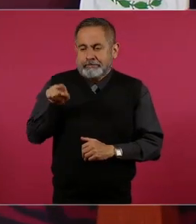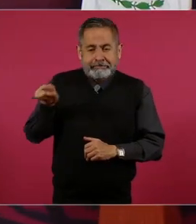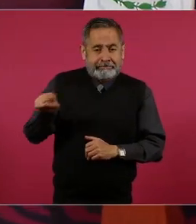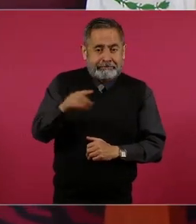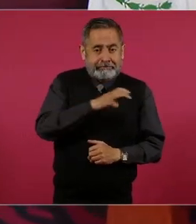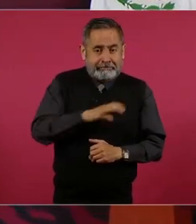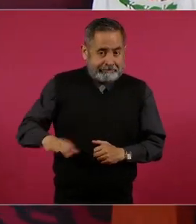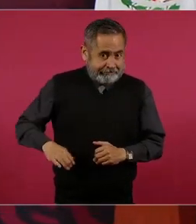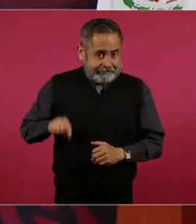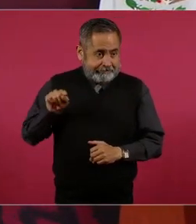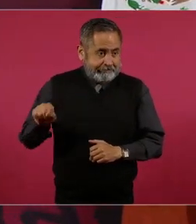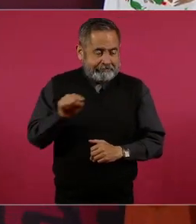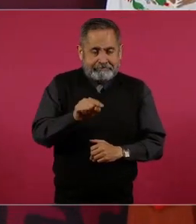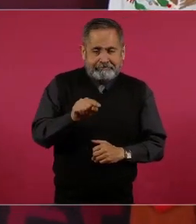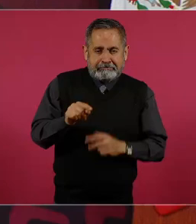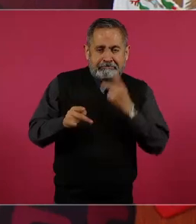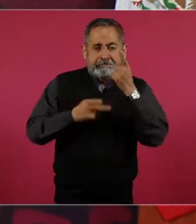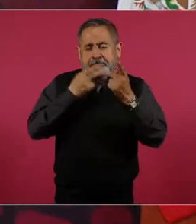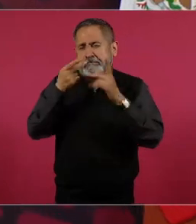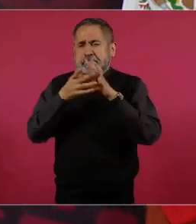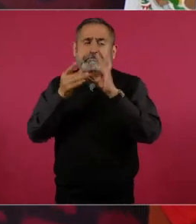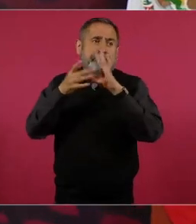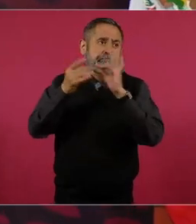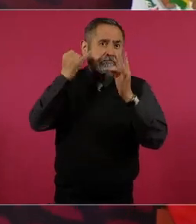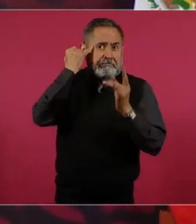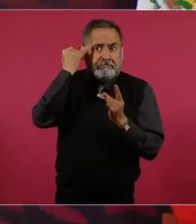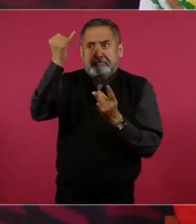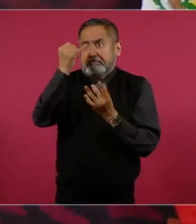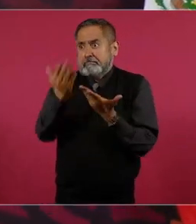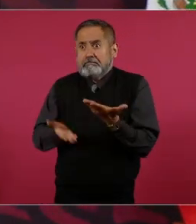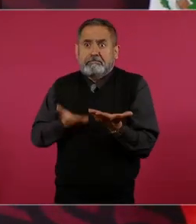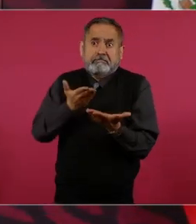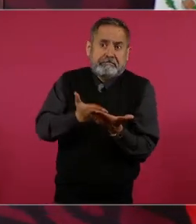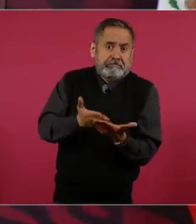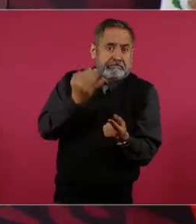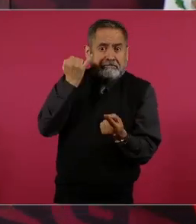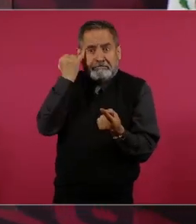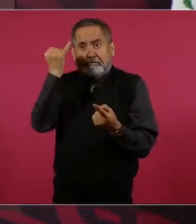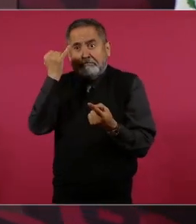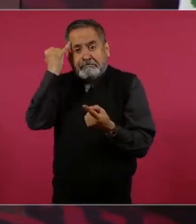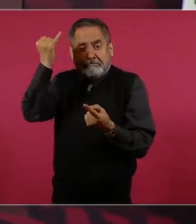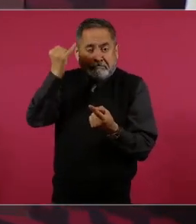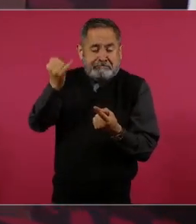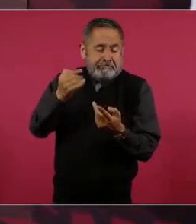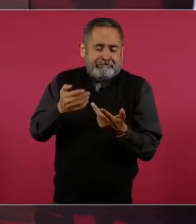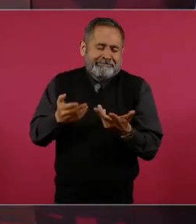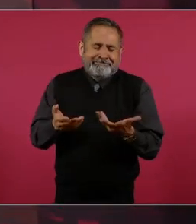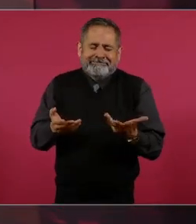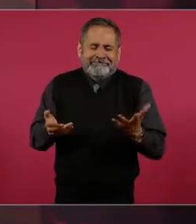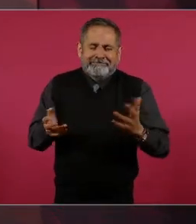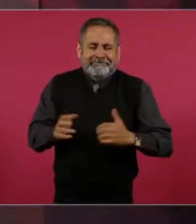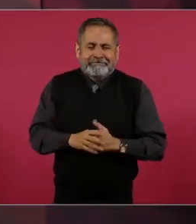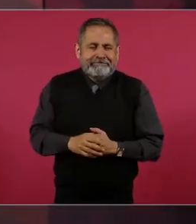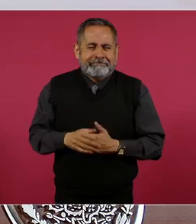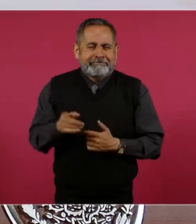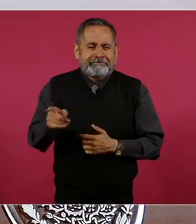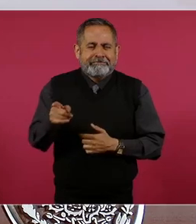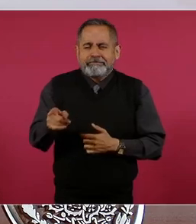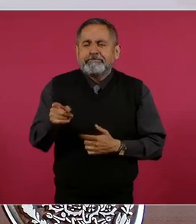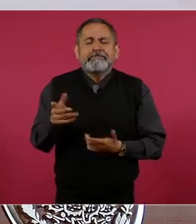esas propuestas que buscan